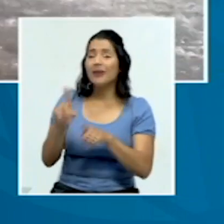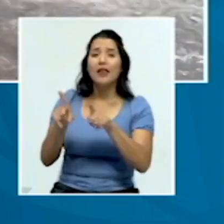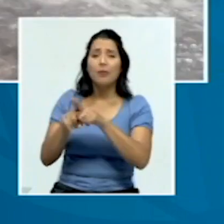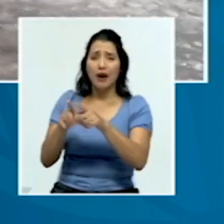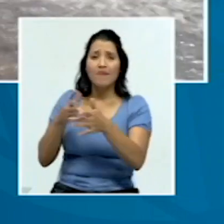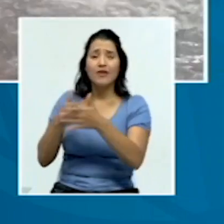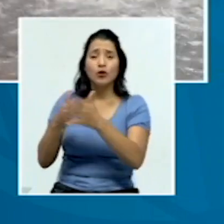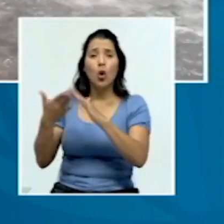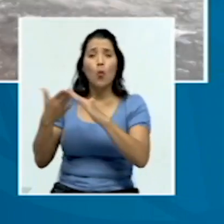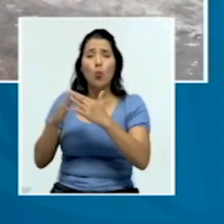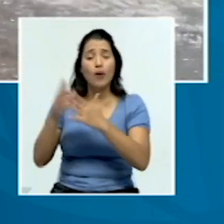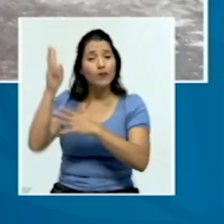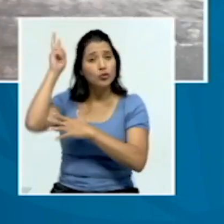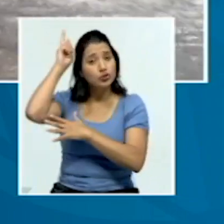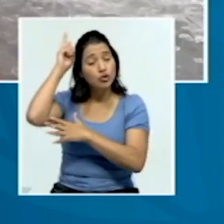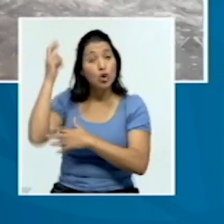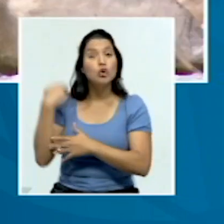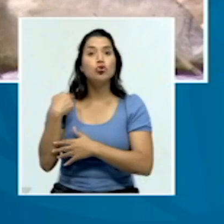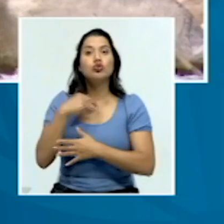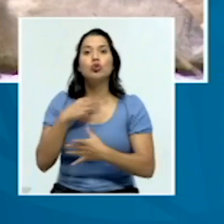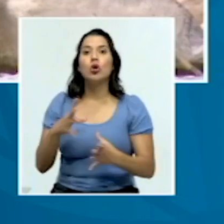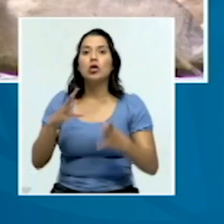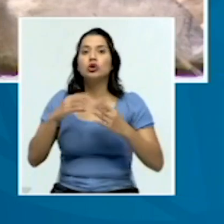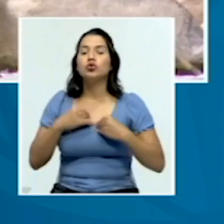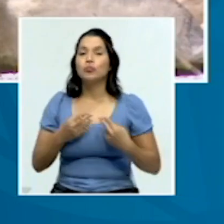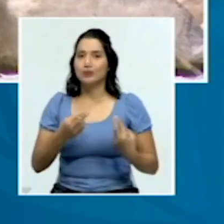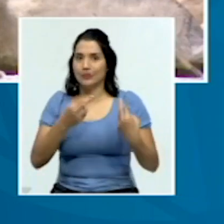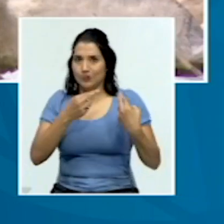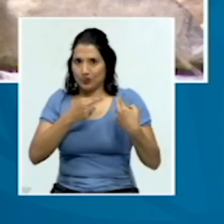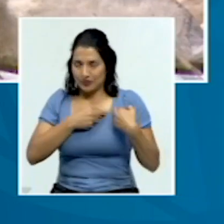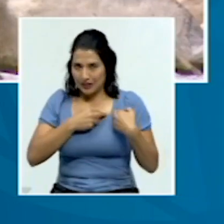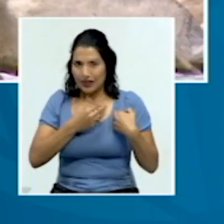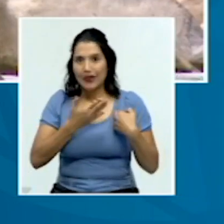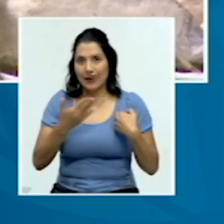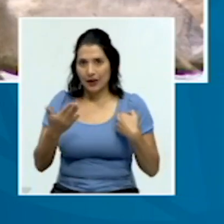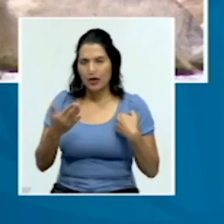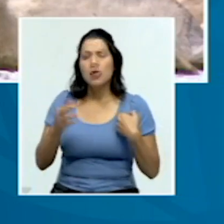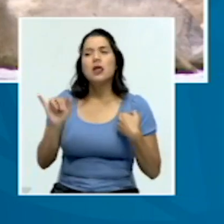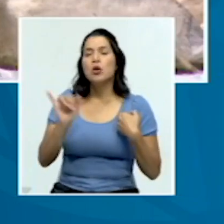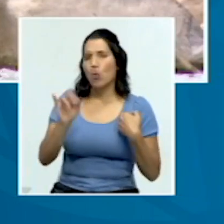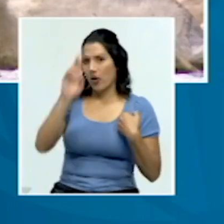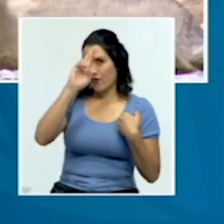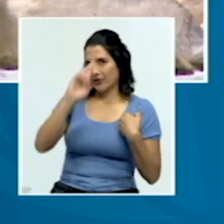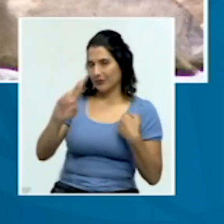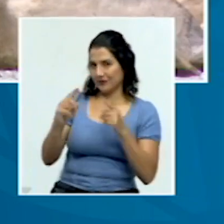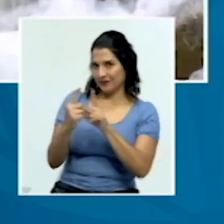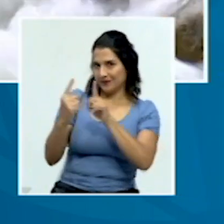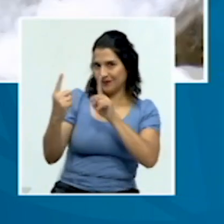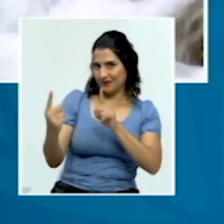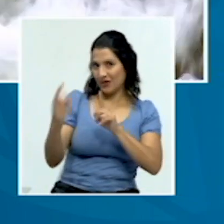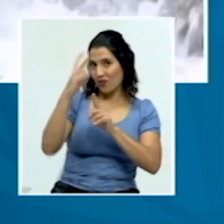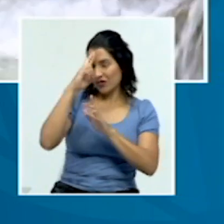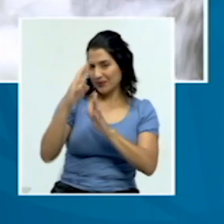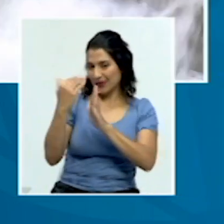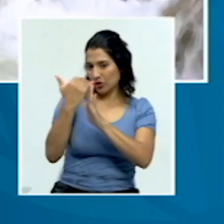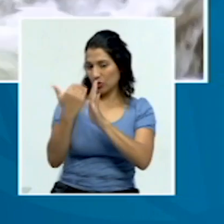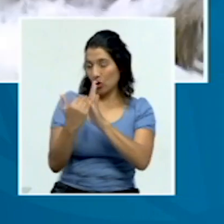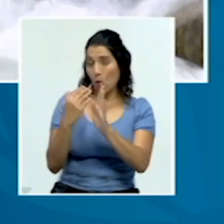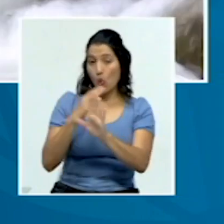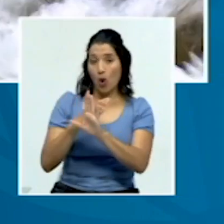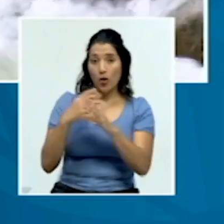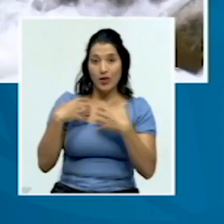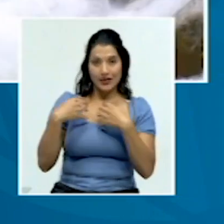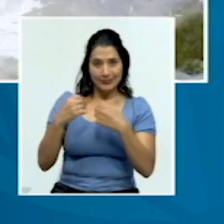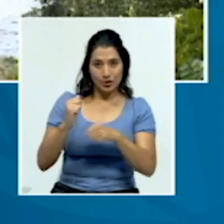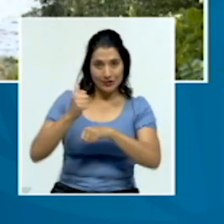Nosotros nos dimos la tarea de, a pesar de mantener cierto distanciamiento según los protocolos establecidos, tanto por el Ministerio de